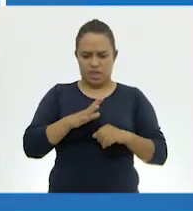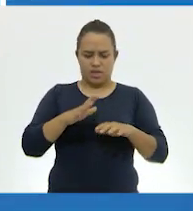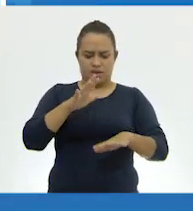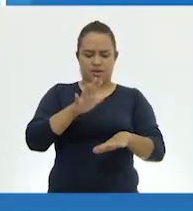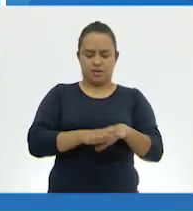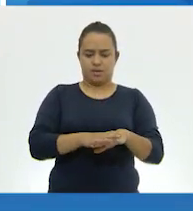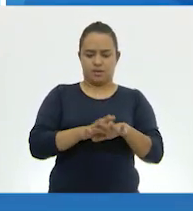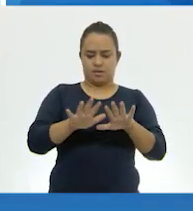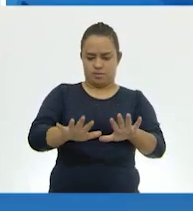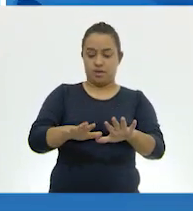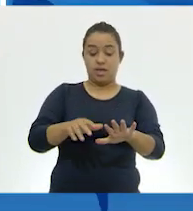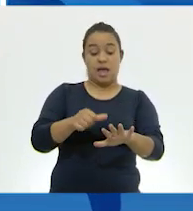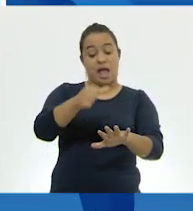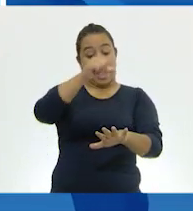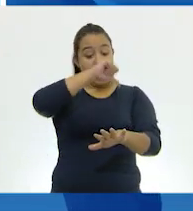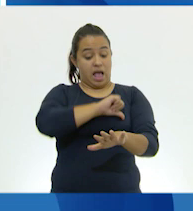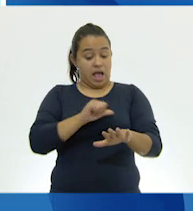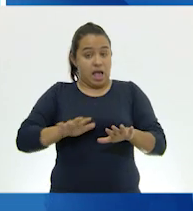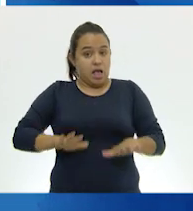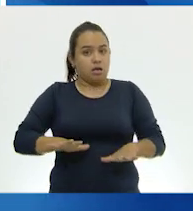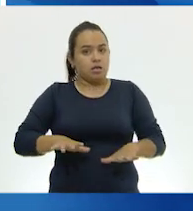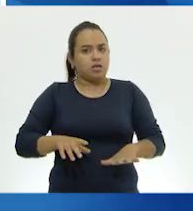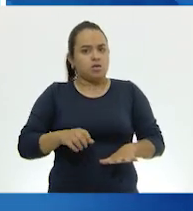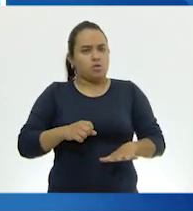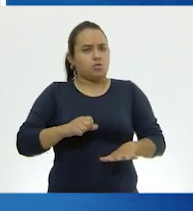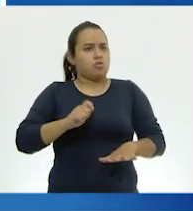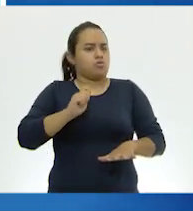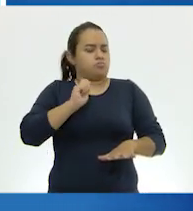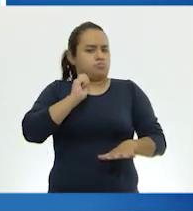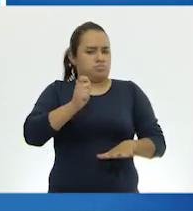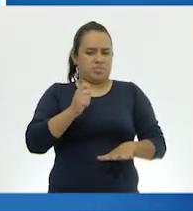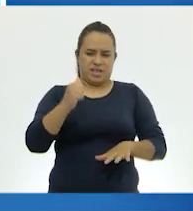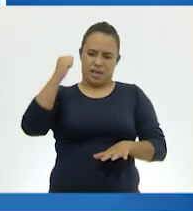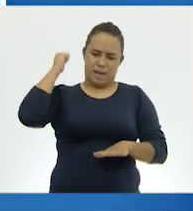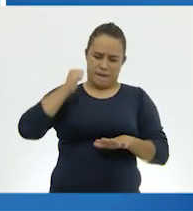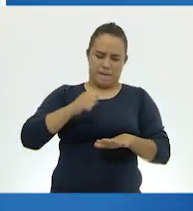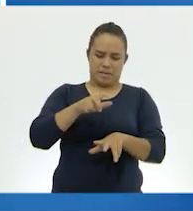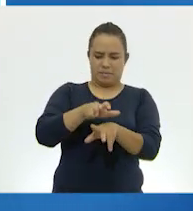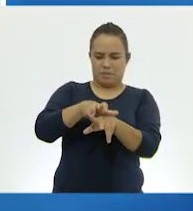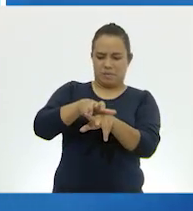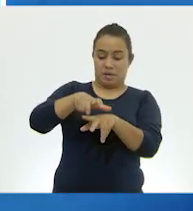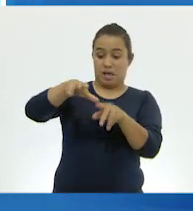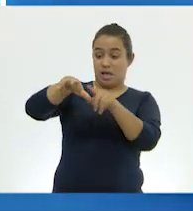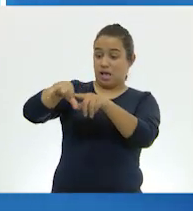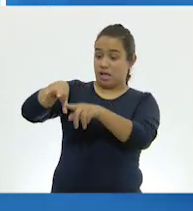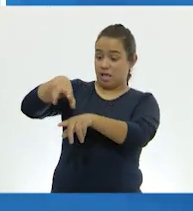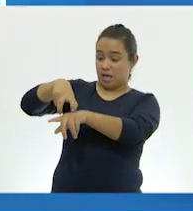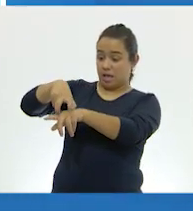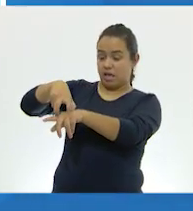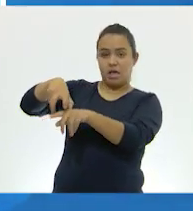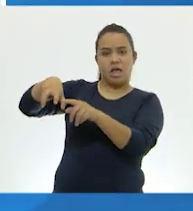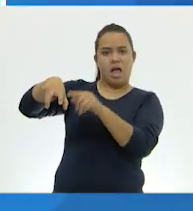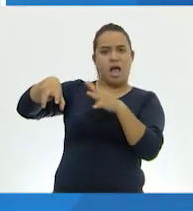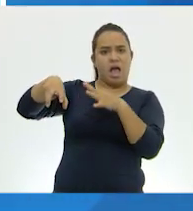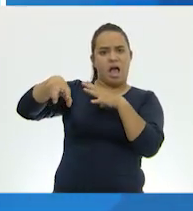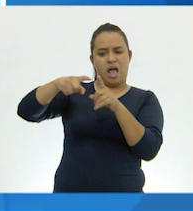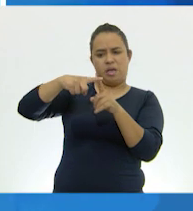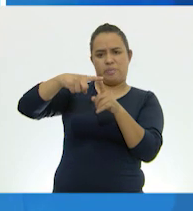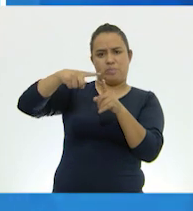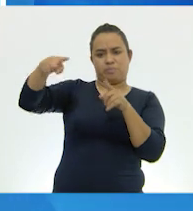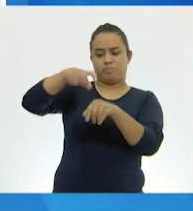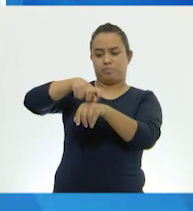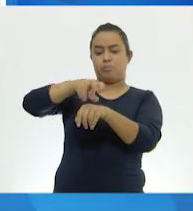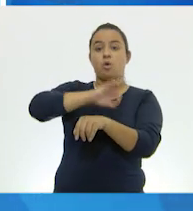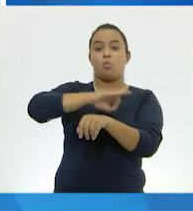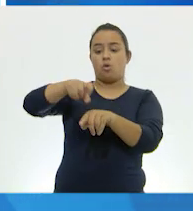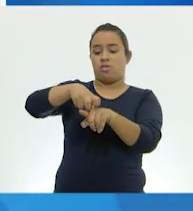posteriores que están muy desarrolladas. Es decir, sus patas de atrás están muy desarrolladas y adaptadas